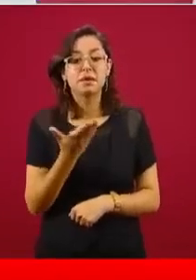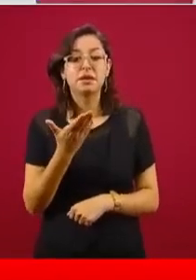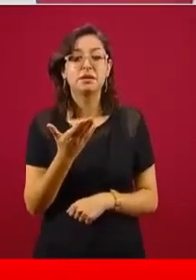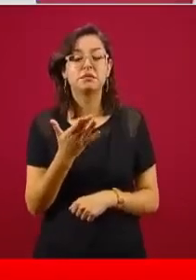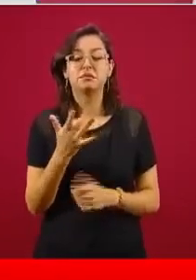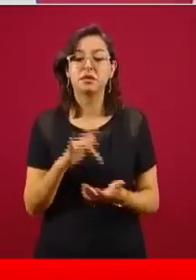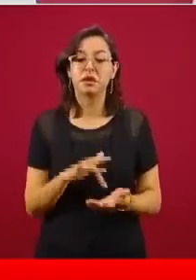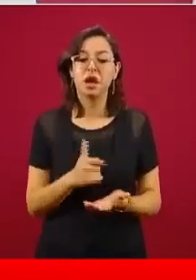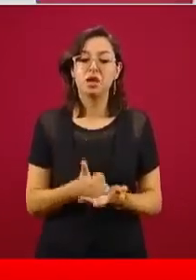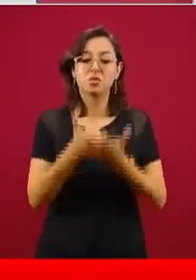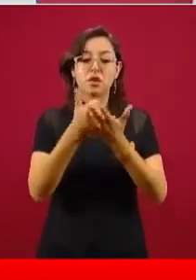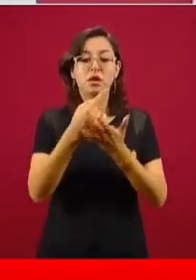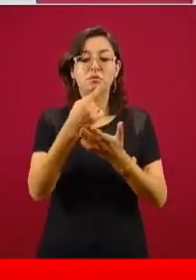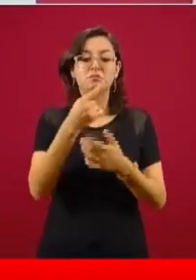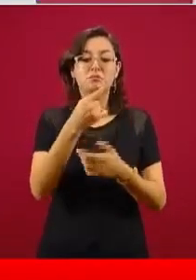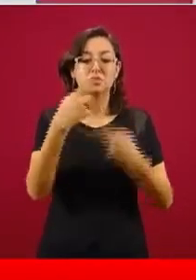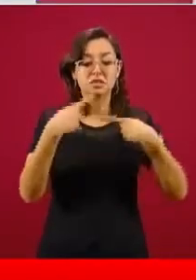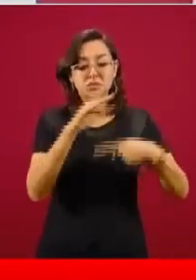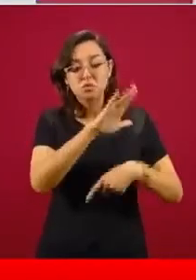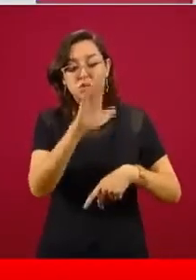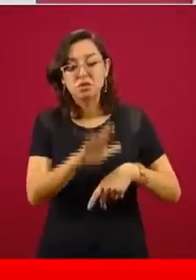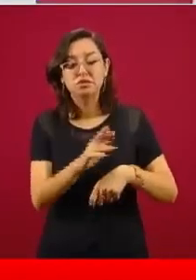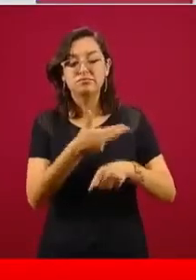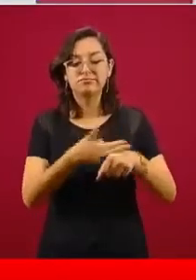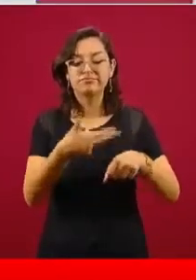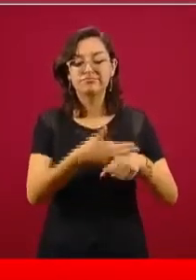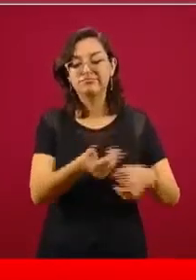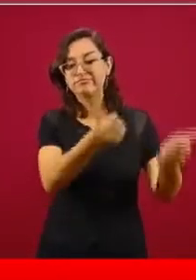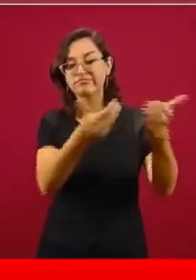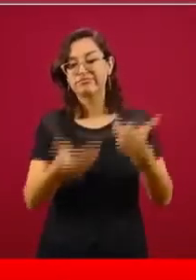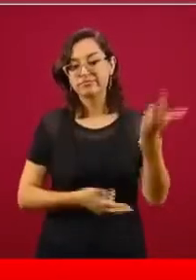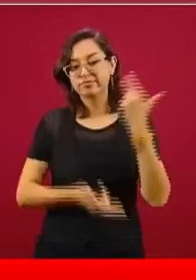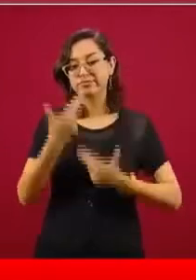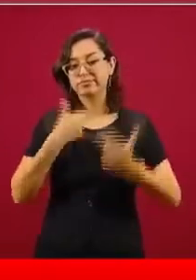de los restos de fallecidos por esta pandemia.